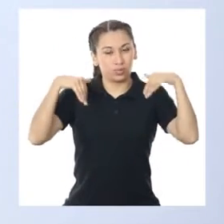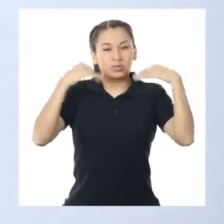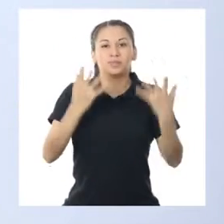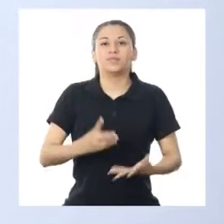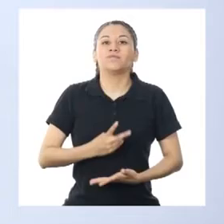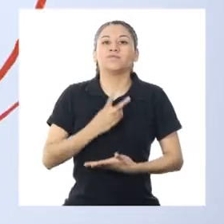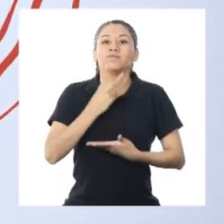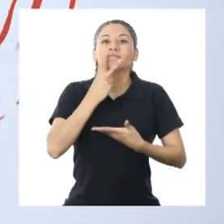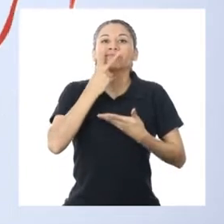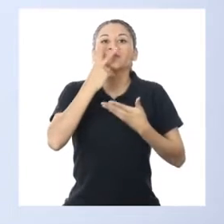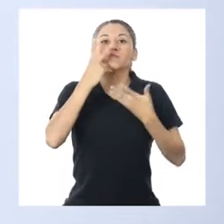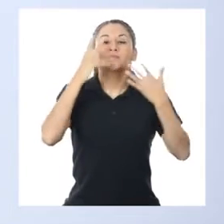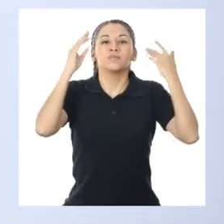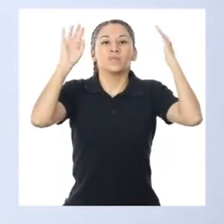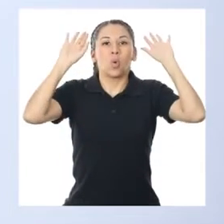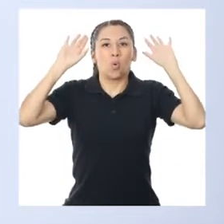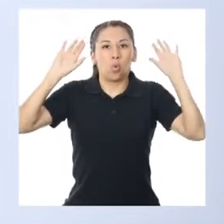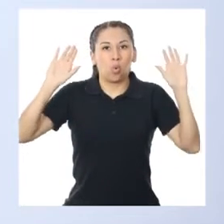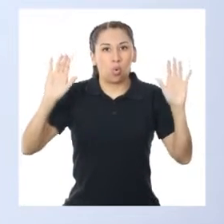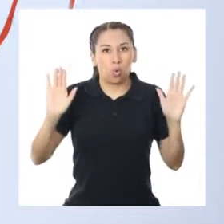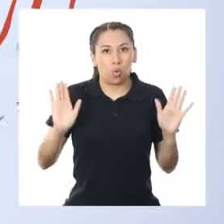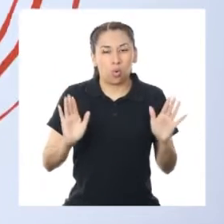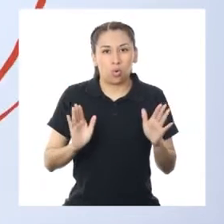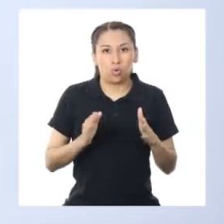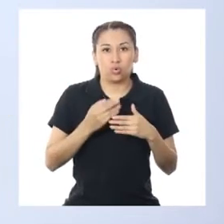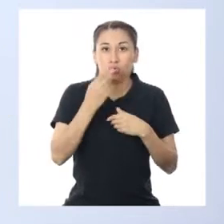Respirando. Uno.